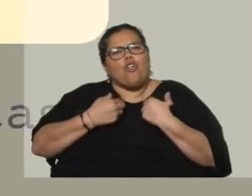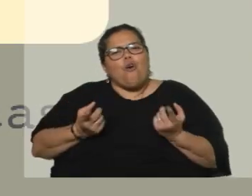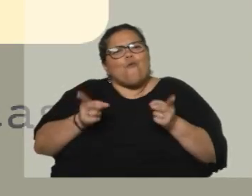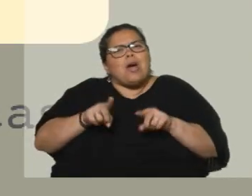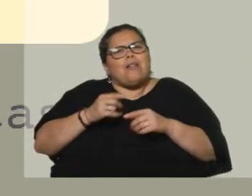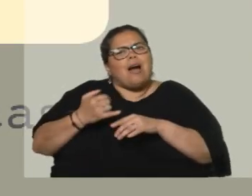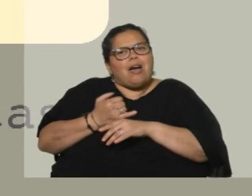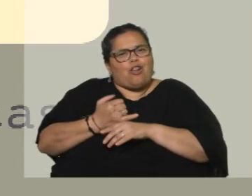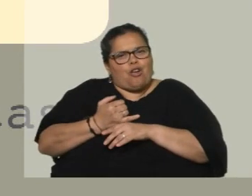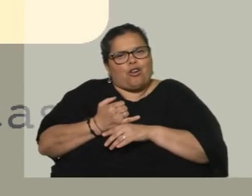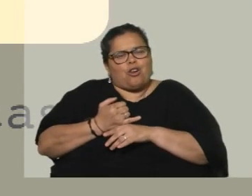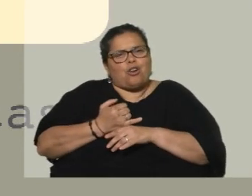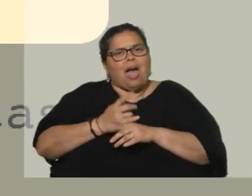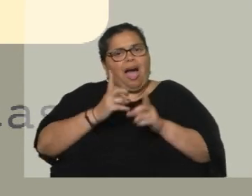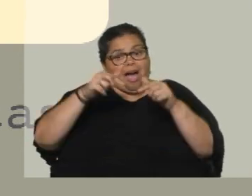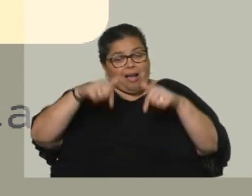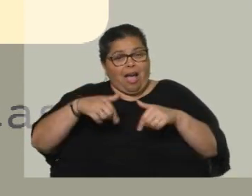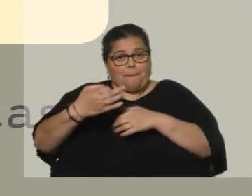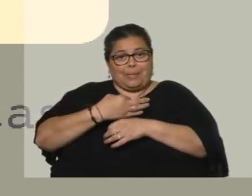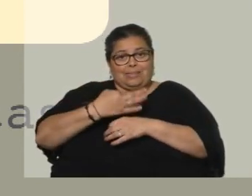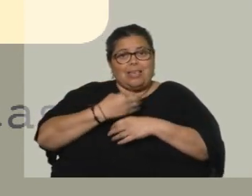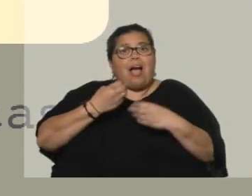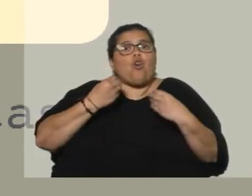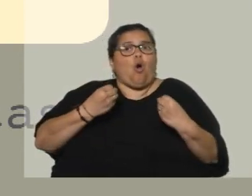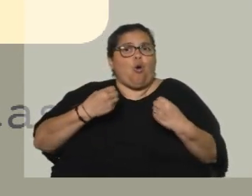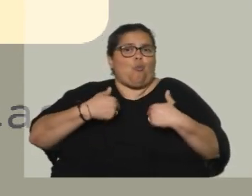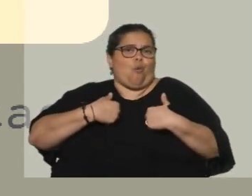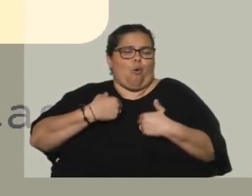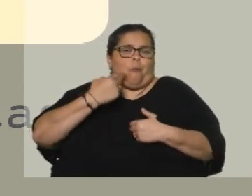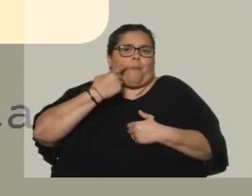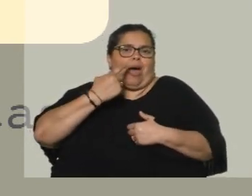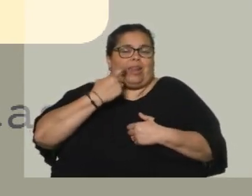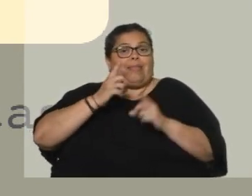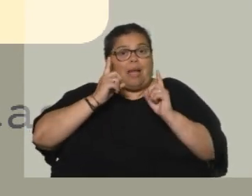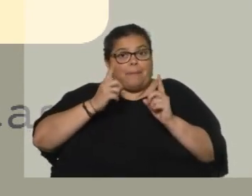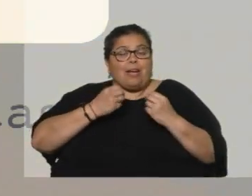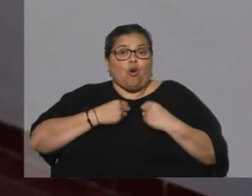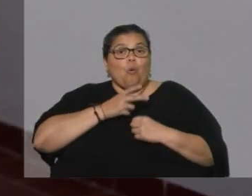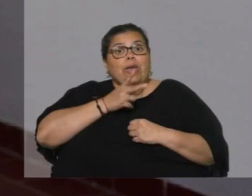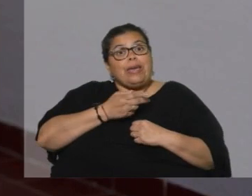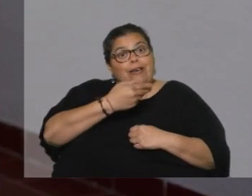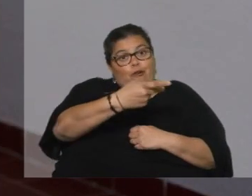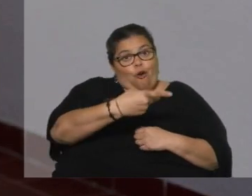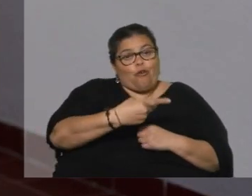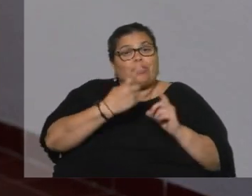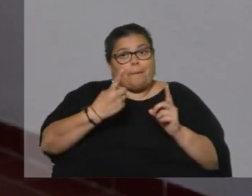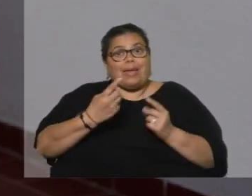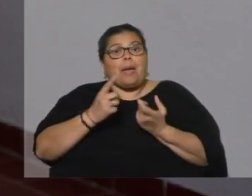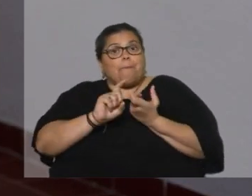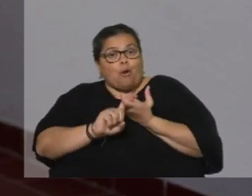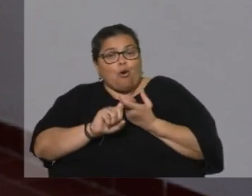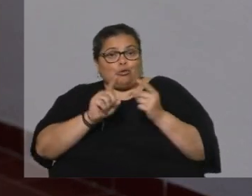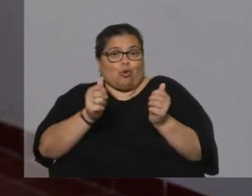Acá te enseñan a ser padre, te enseñan a ser hijo con tus padres, te enseñan a ser esposo con tu señora.